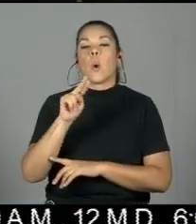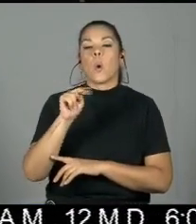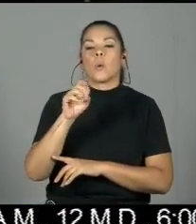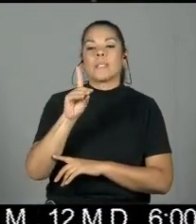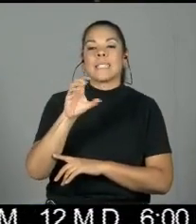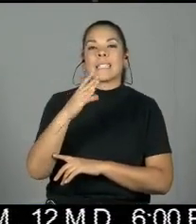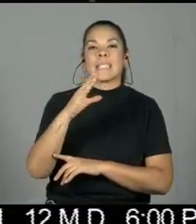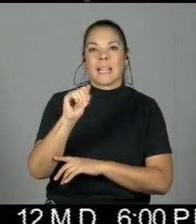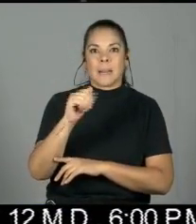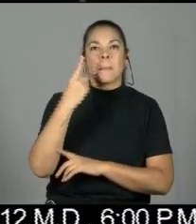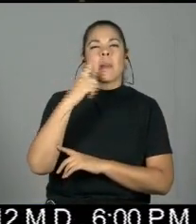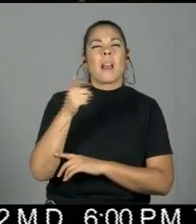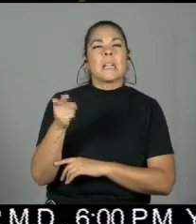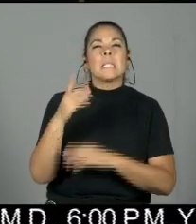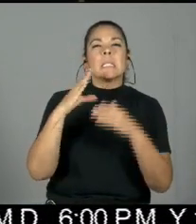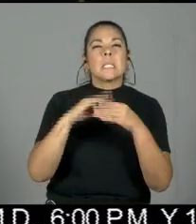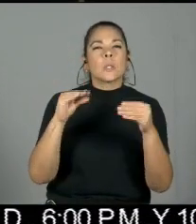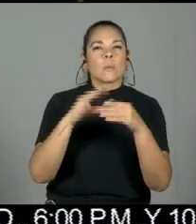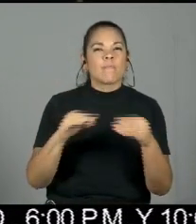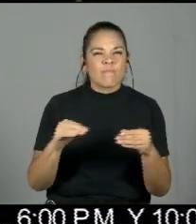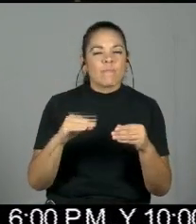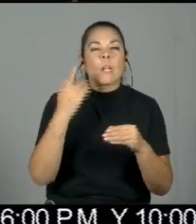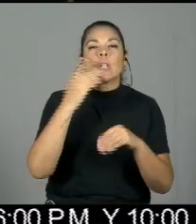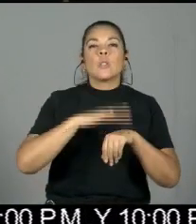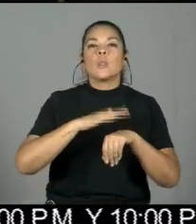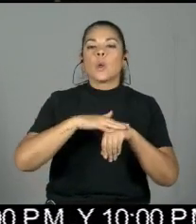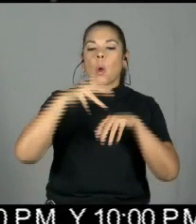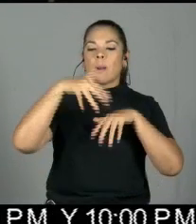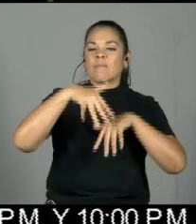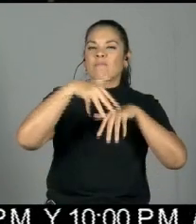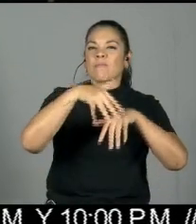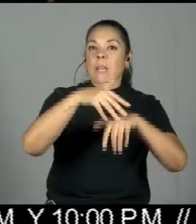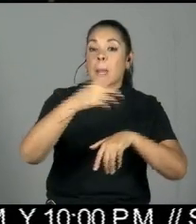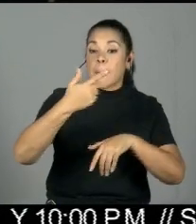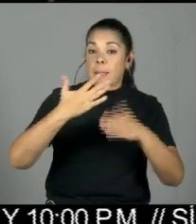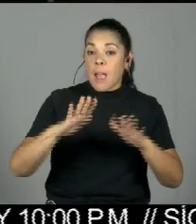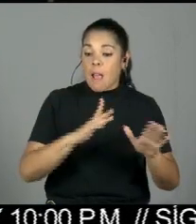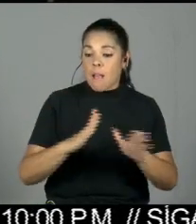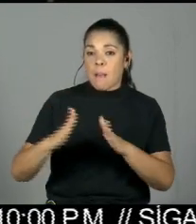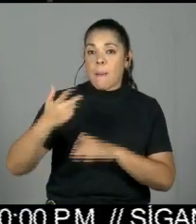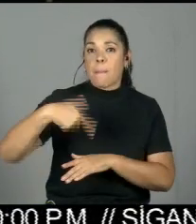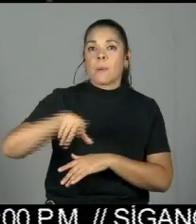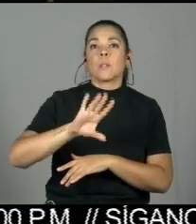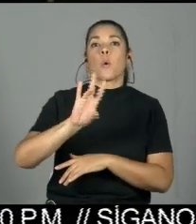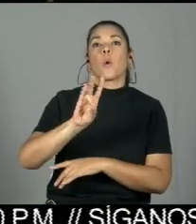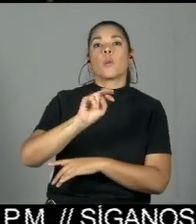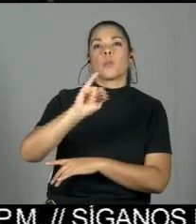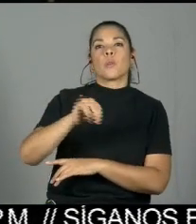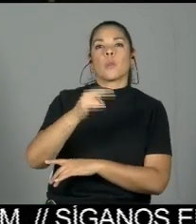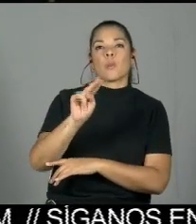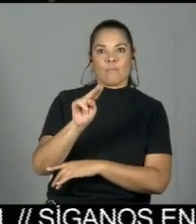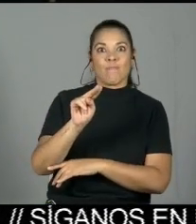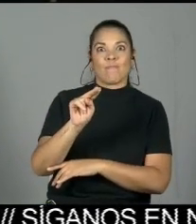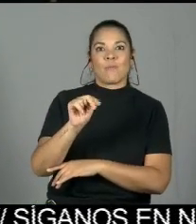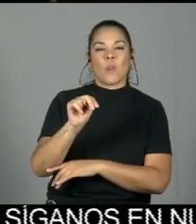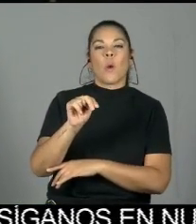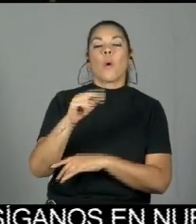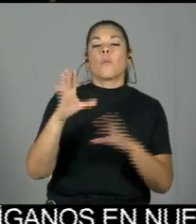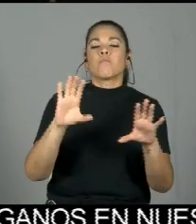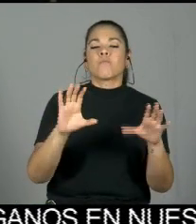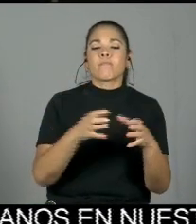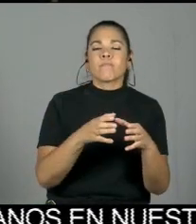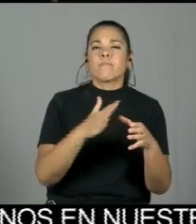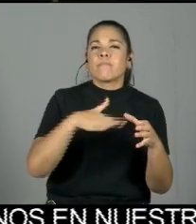para que nos comente acerca del movimiento que se está organizando, don Luis, para el próximo 8 de junio. Un movimiento que está agrupando